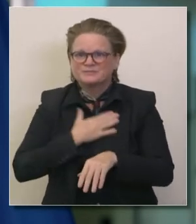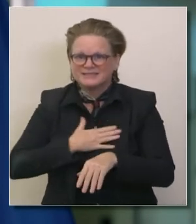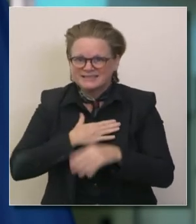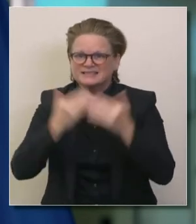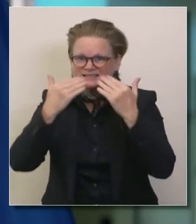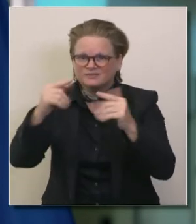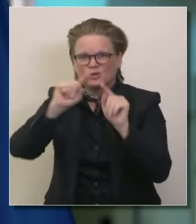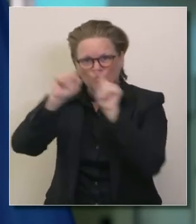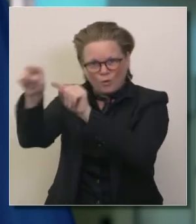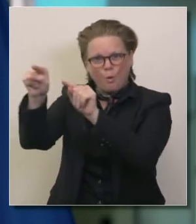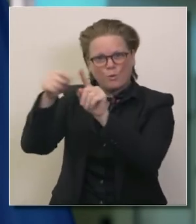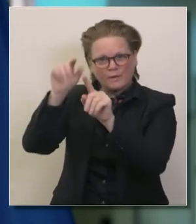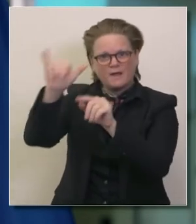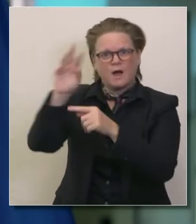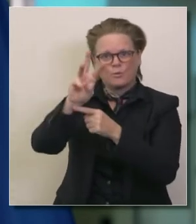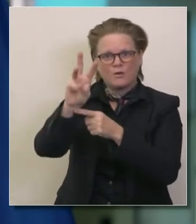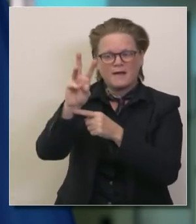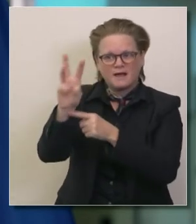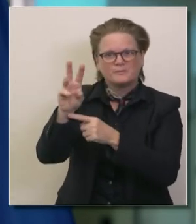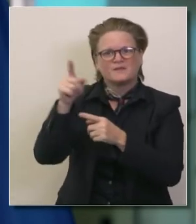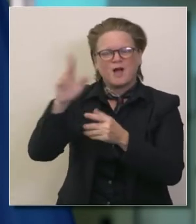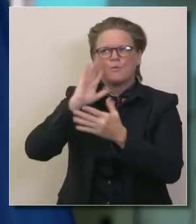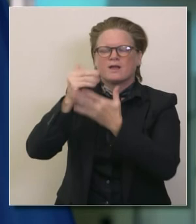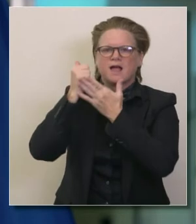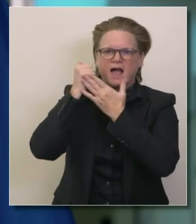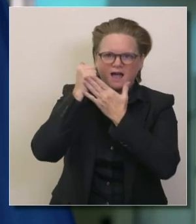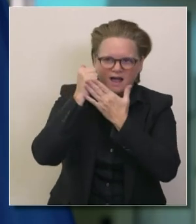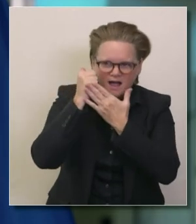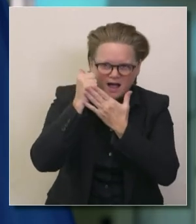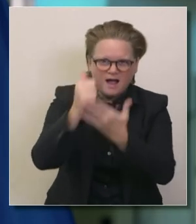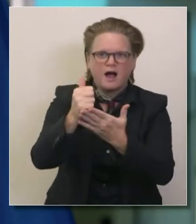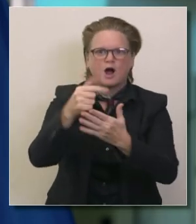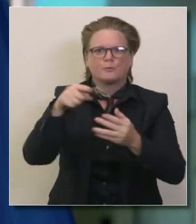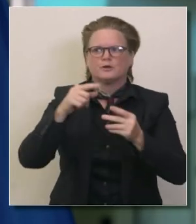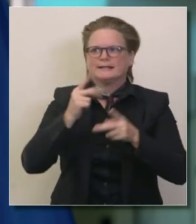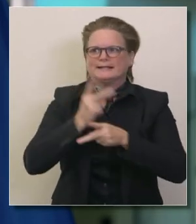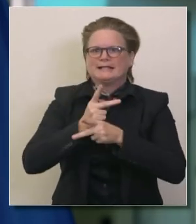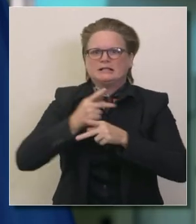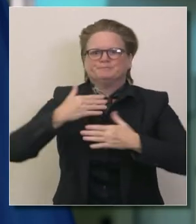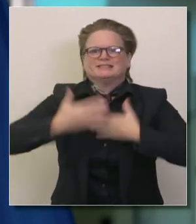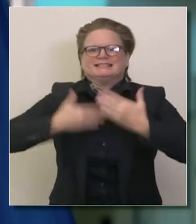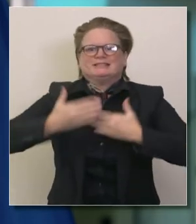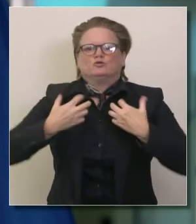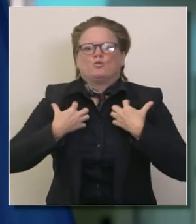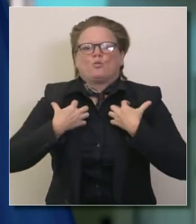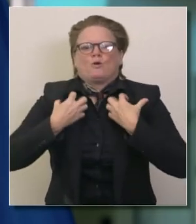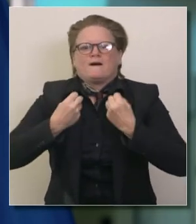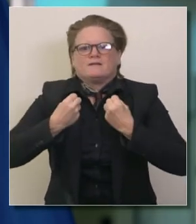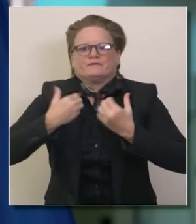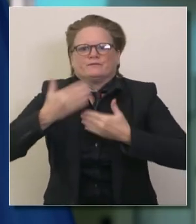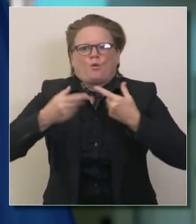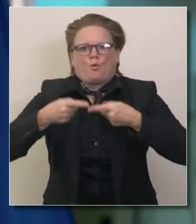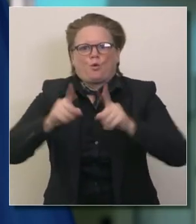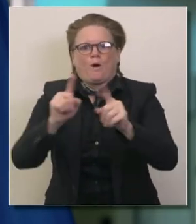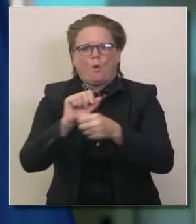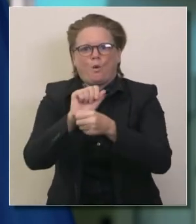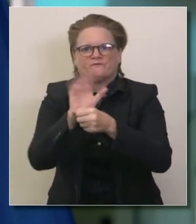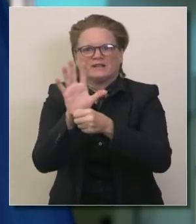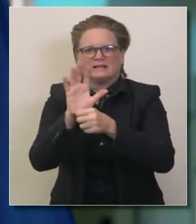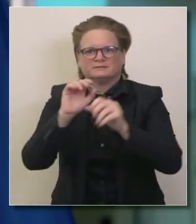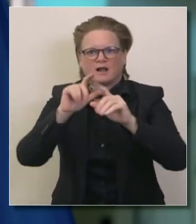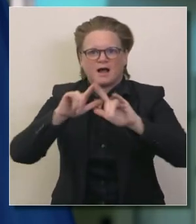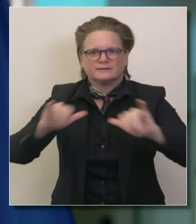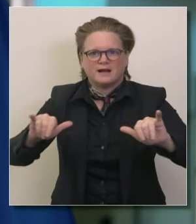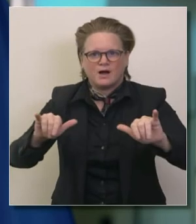en apoyo esto es un apoyo interino solo para ayudarnos a llegar a enero en la legislatura estamos pidiendo una acción temprana